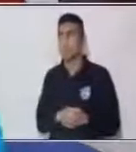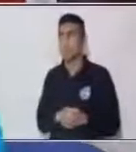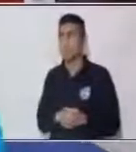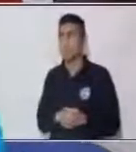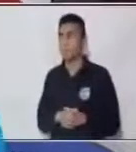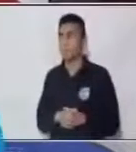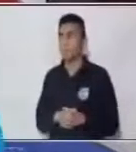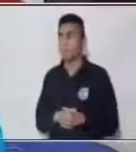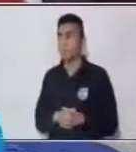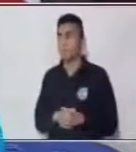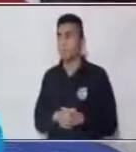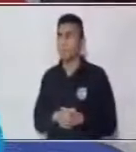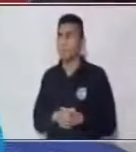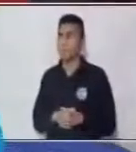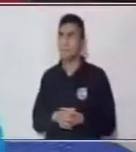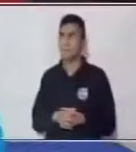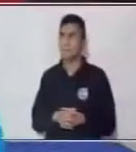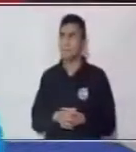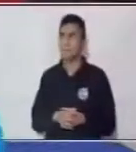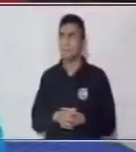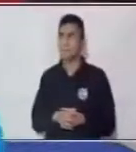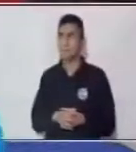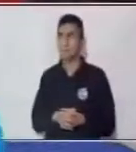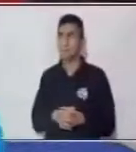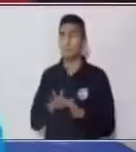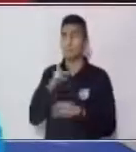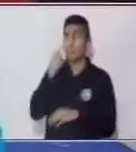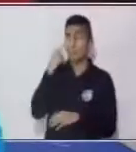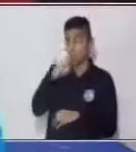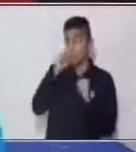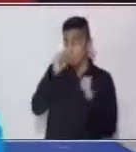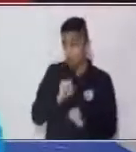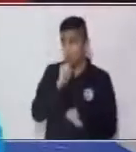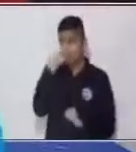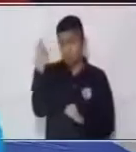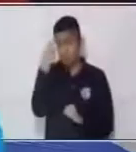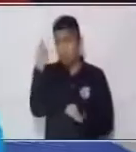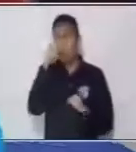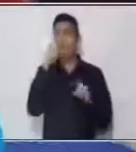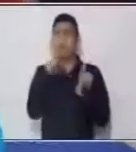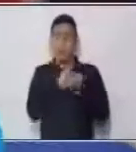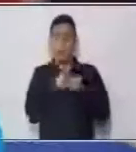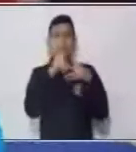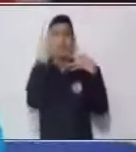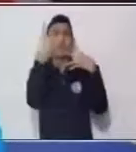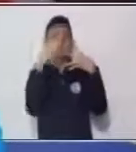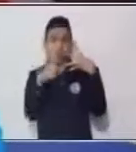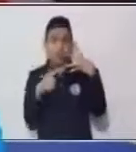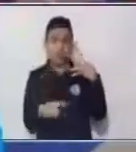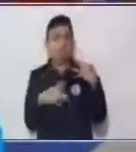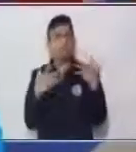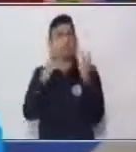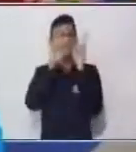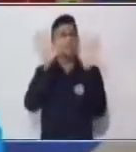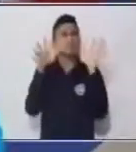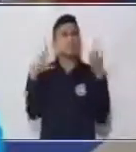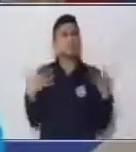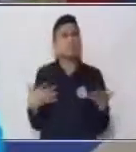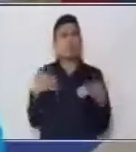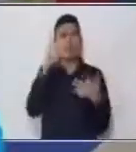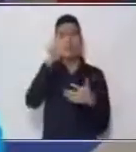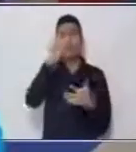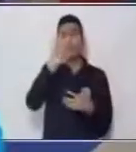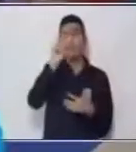acá las, el dominó lo pueden trabajar también con otras operaciones. Este dominó es con